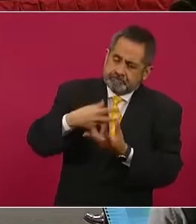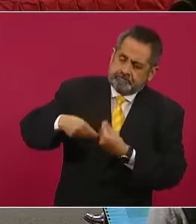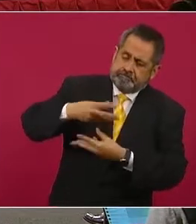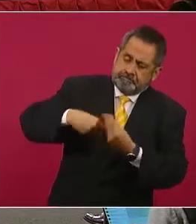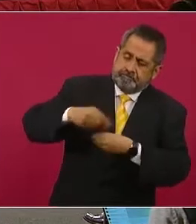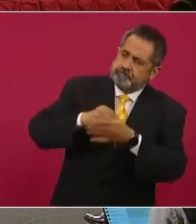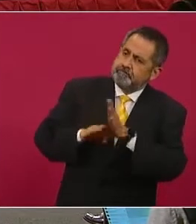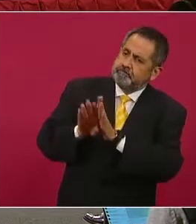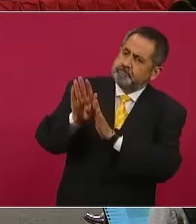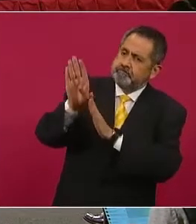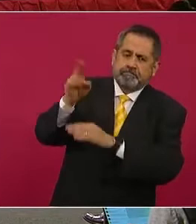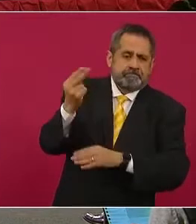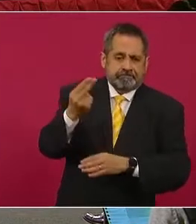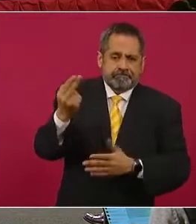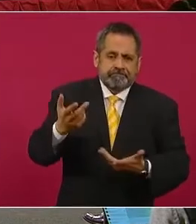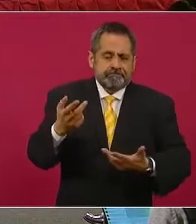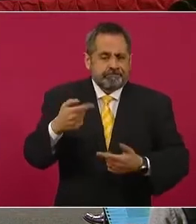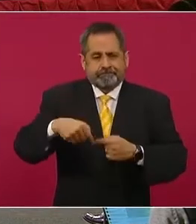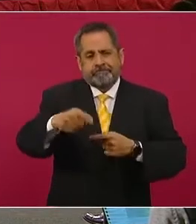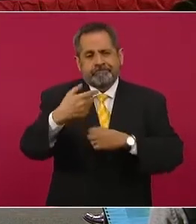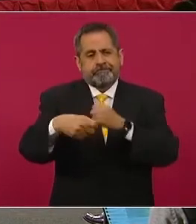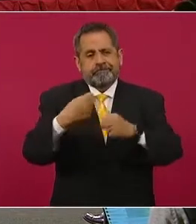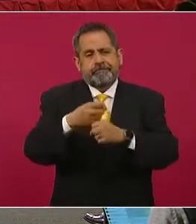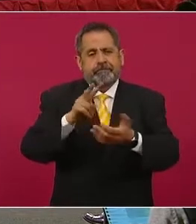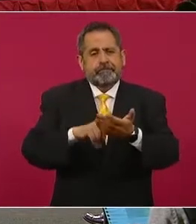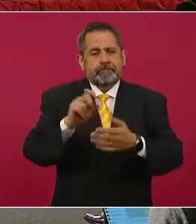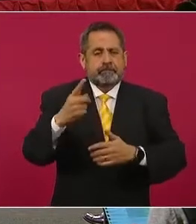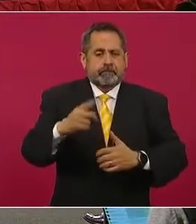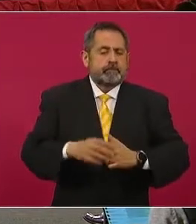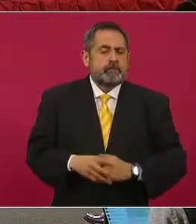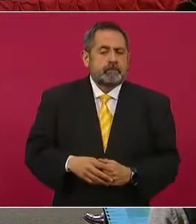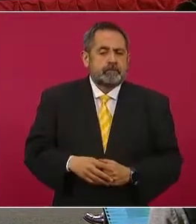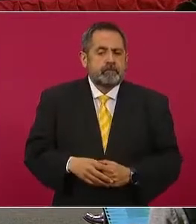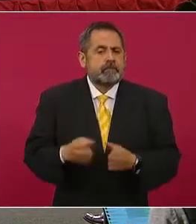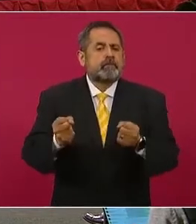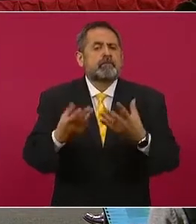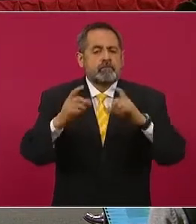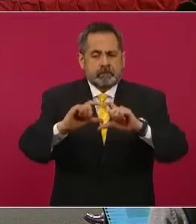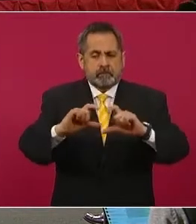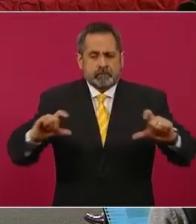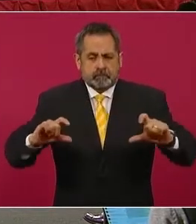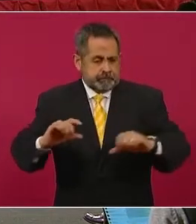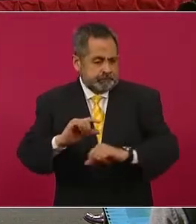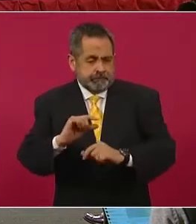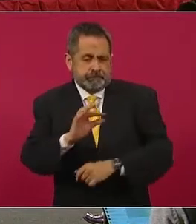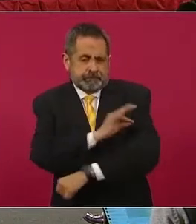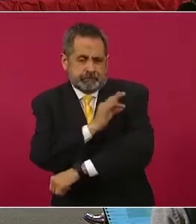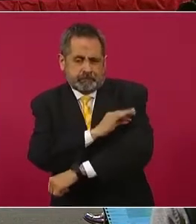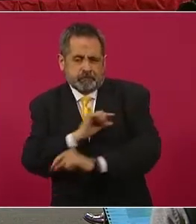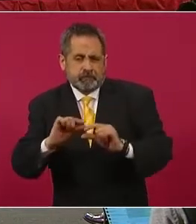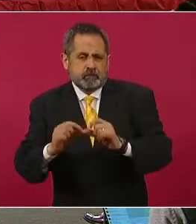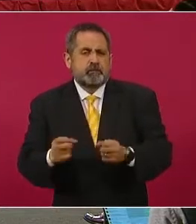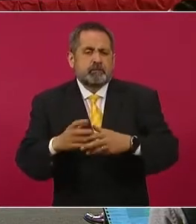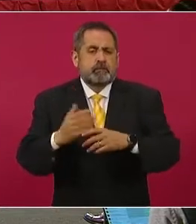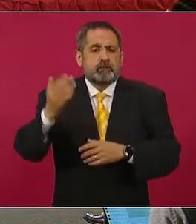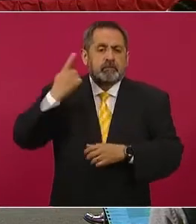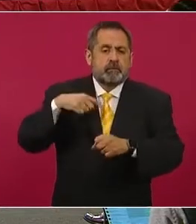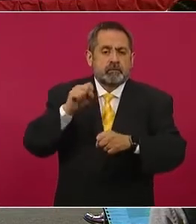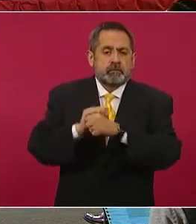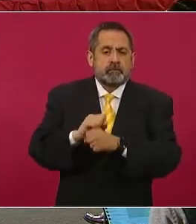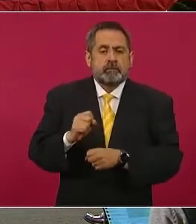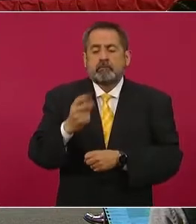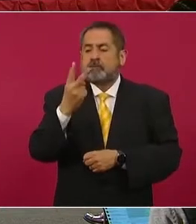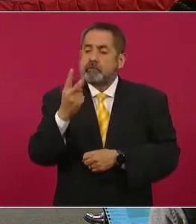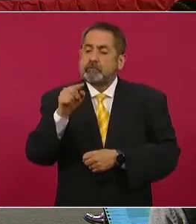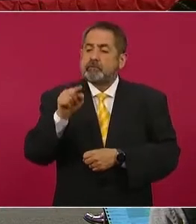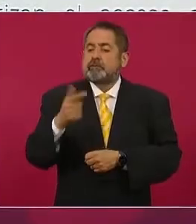siguiente, por favor. ¿Cómo estamos en las dosis? La semana pasada recibimos 2.7 millones de dosis